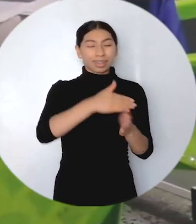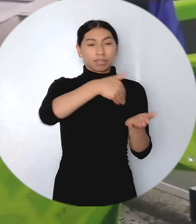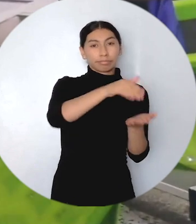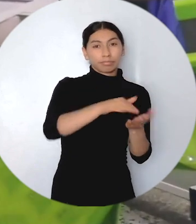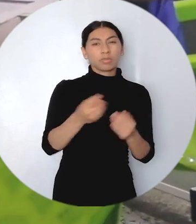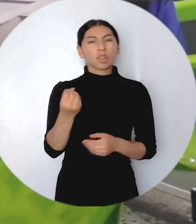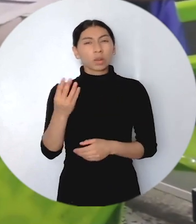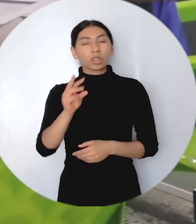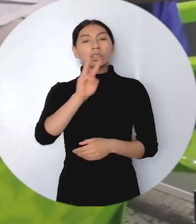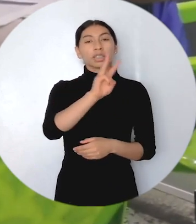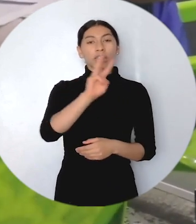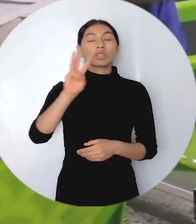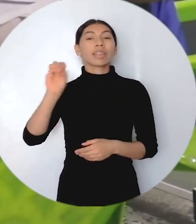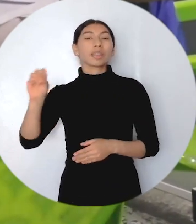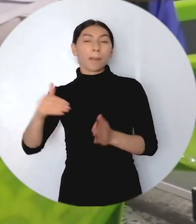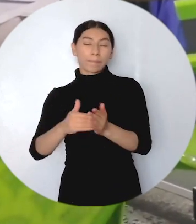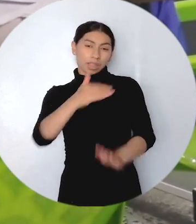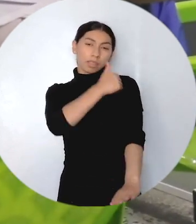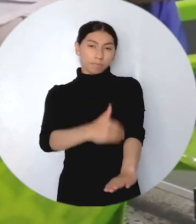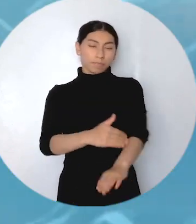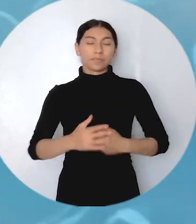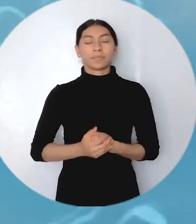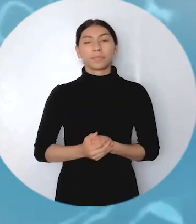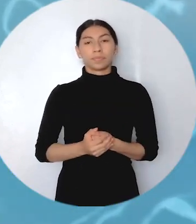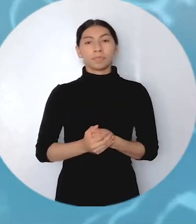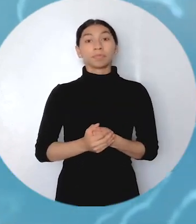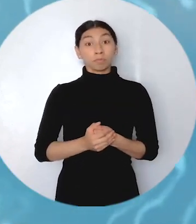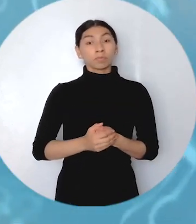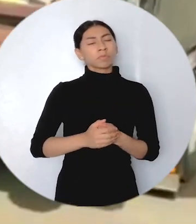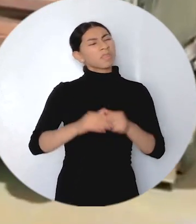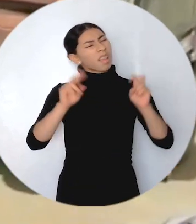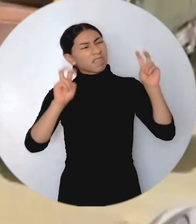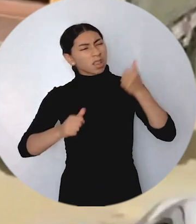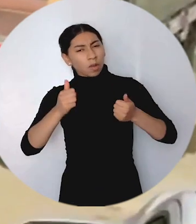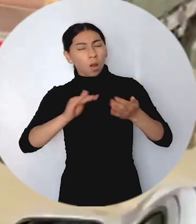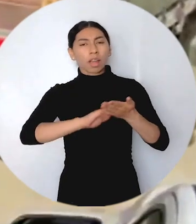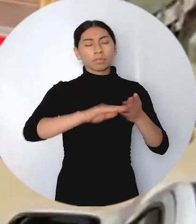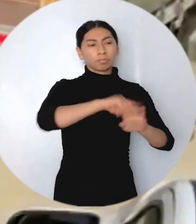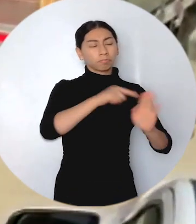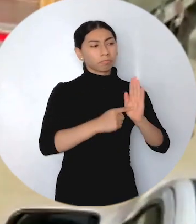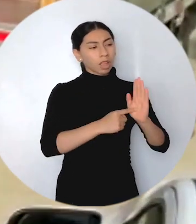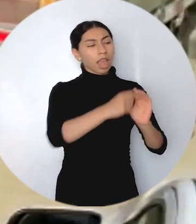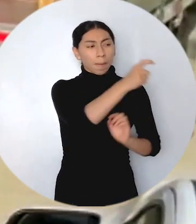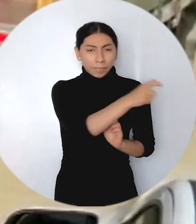por un valor superior a los 330 mil millones de pesos. En lo relacionado con la reparación individual, la Unidad para las